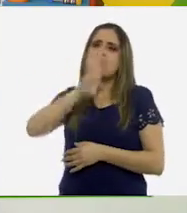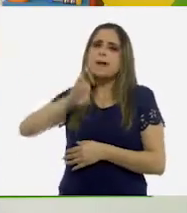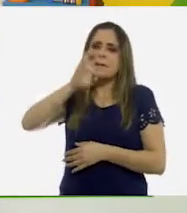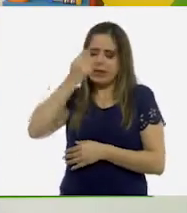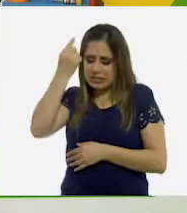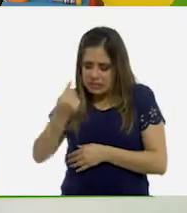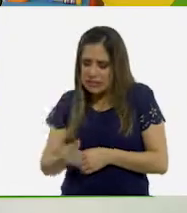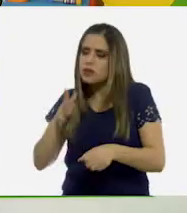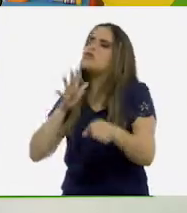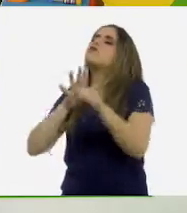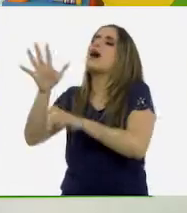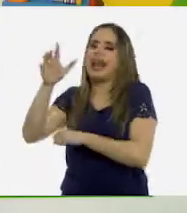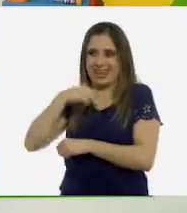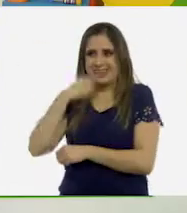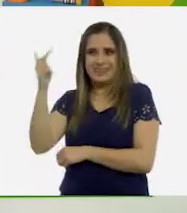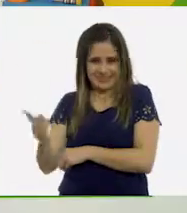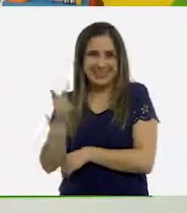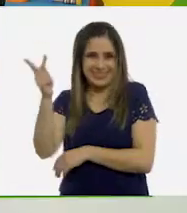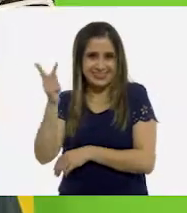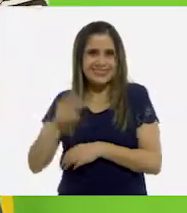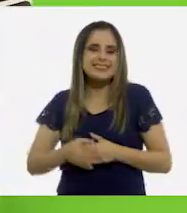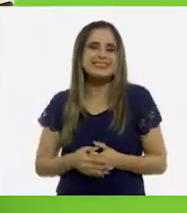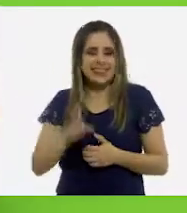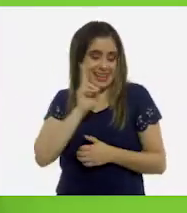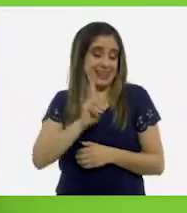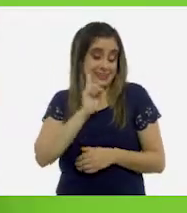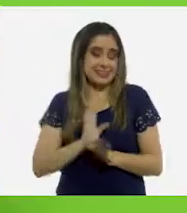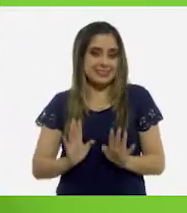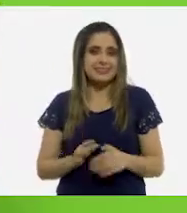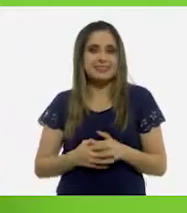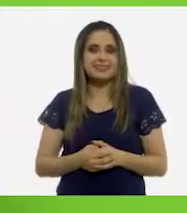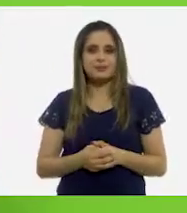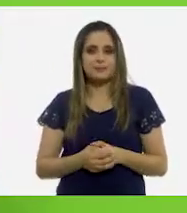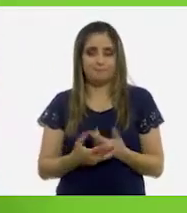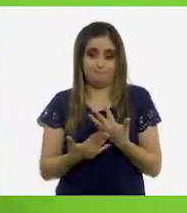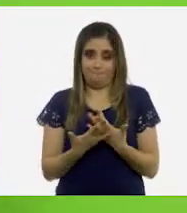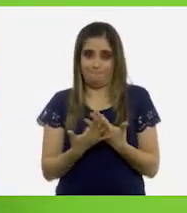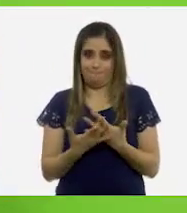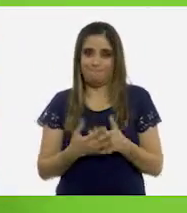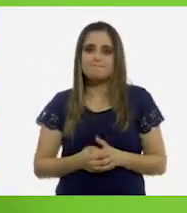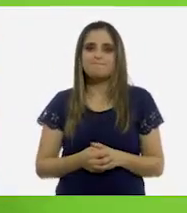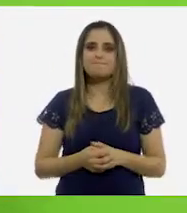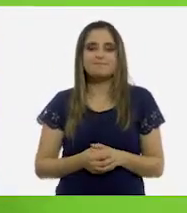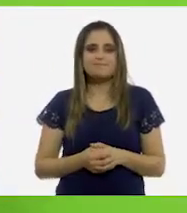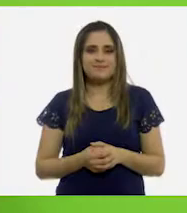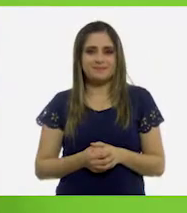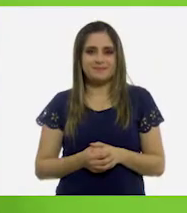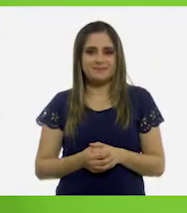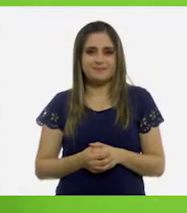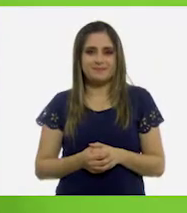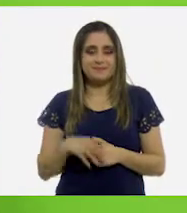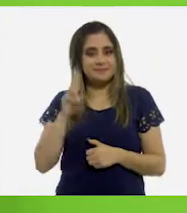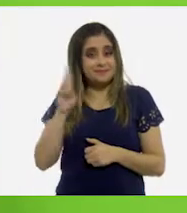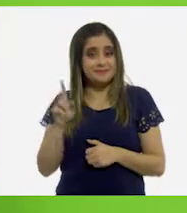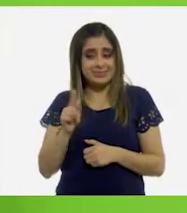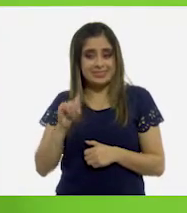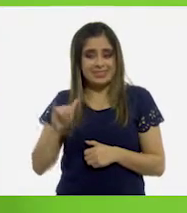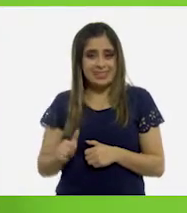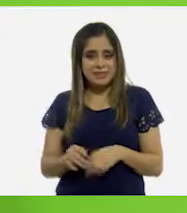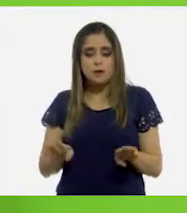chiquita. A ver, espérame. Hola, tía.